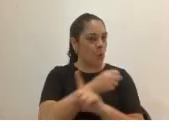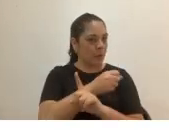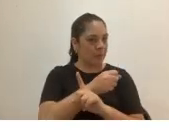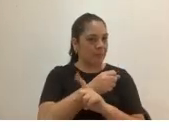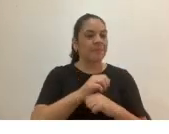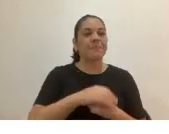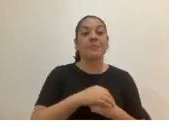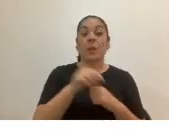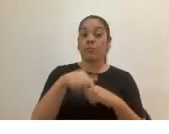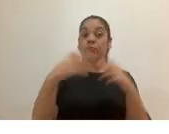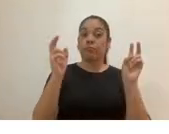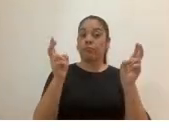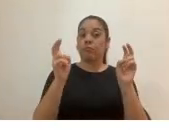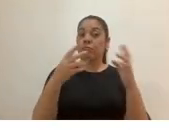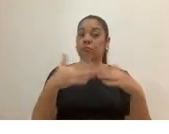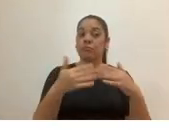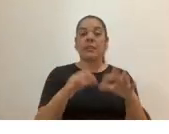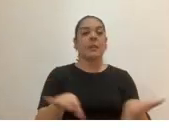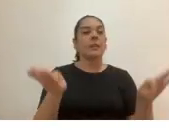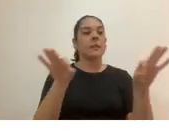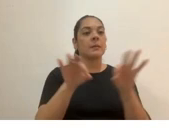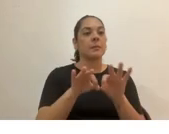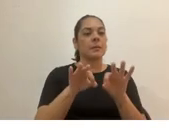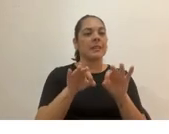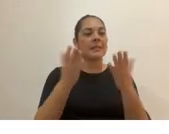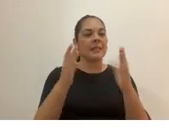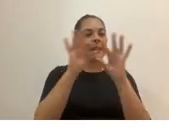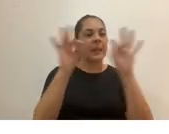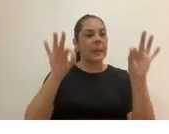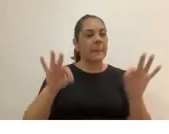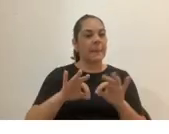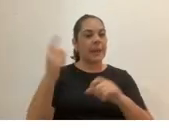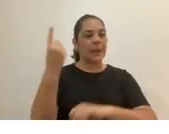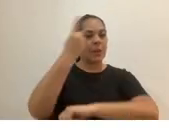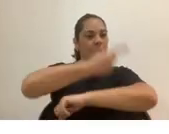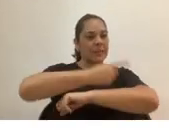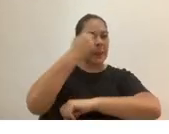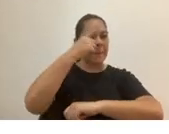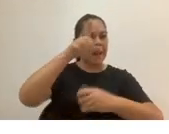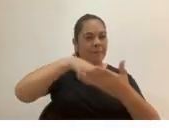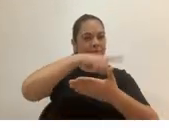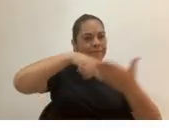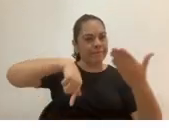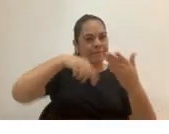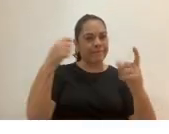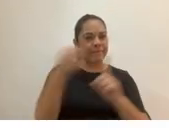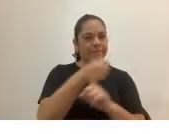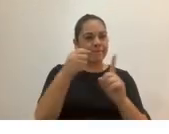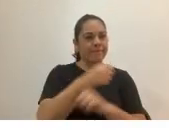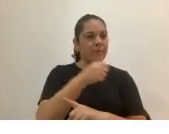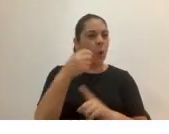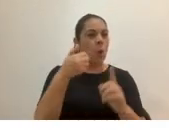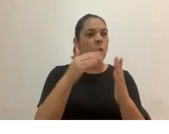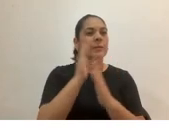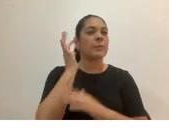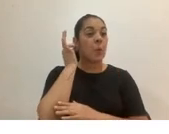tema muy importante en el marco del día para la eliminación de la violencia contra las mujeres, una charla